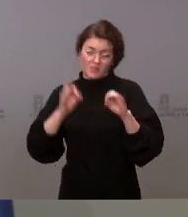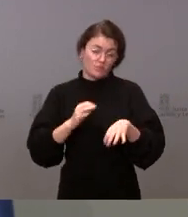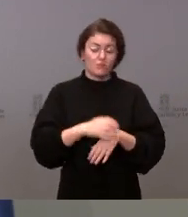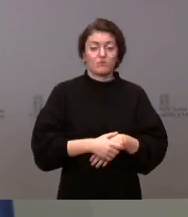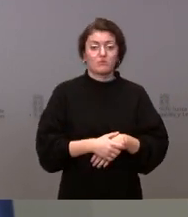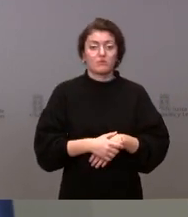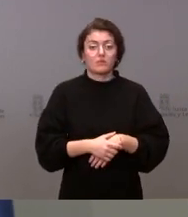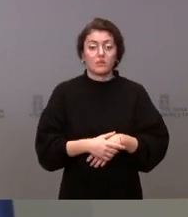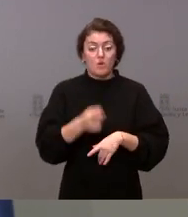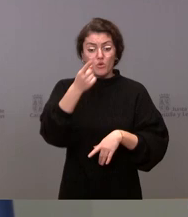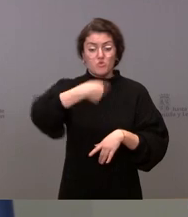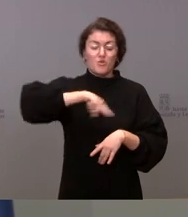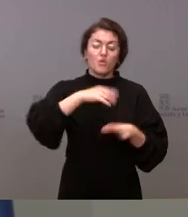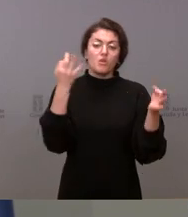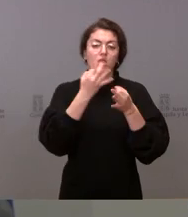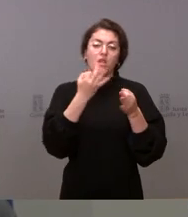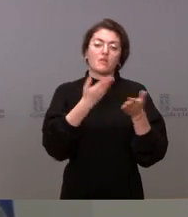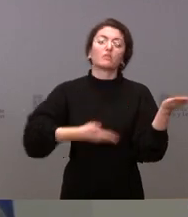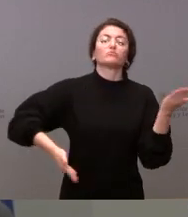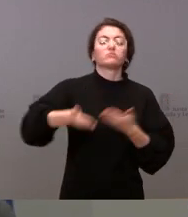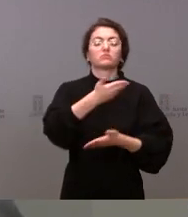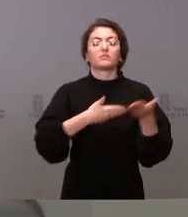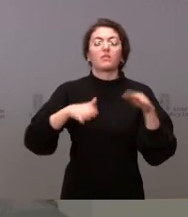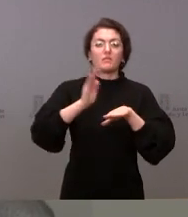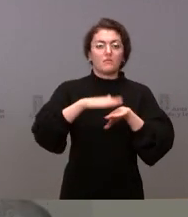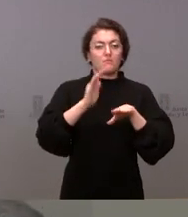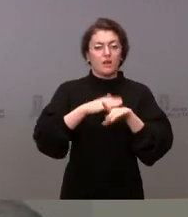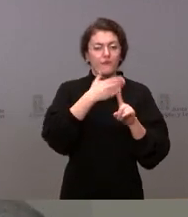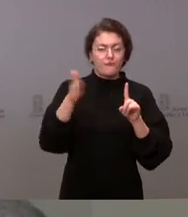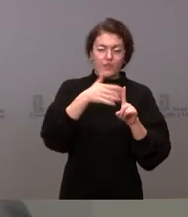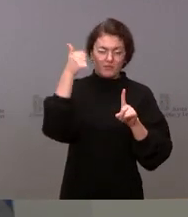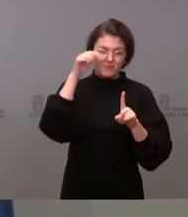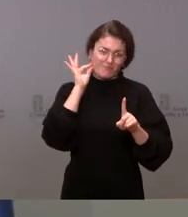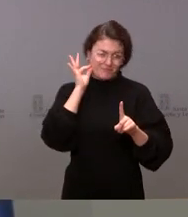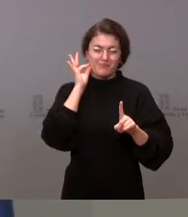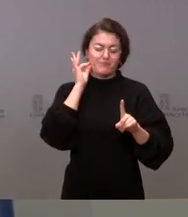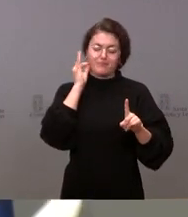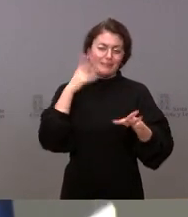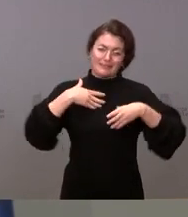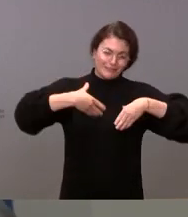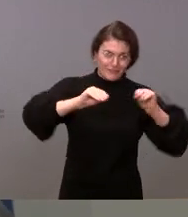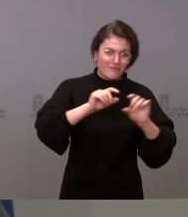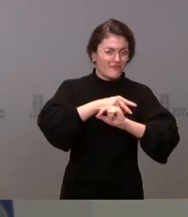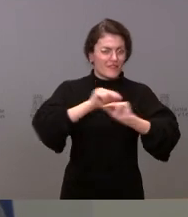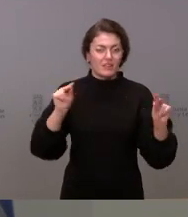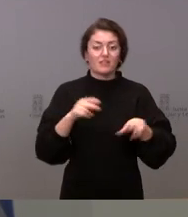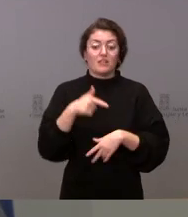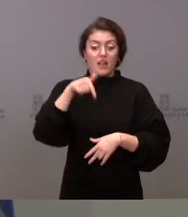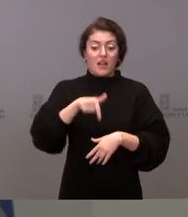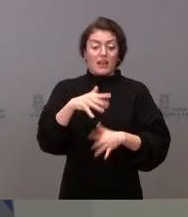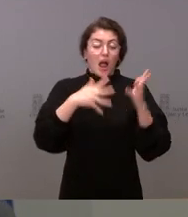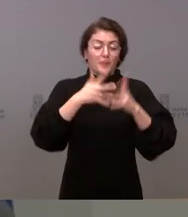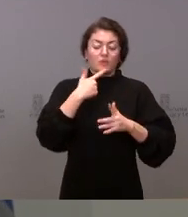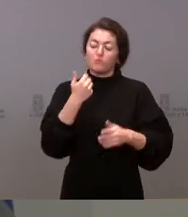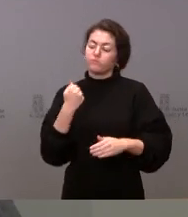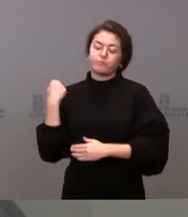contribuir a acabar con esta lacra y esta Administración presta todos sus servicios y todo su apoyo para